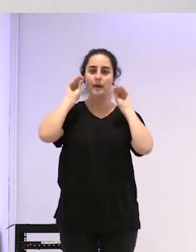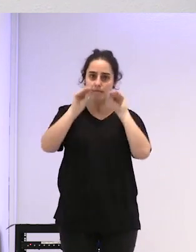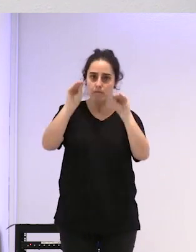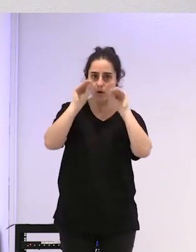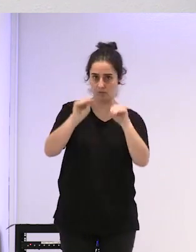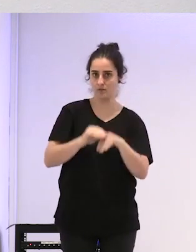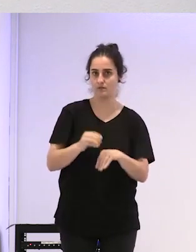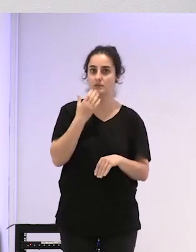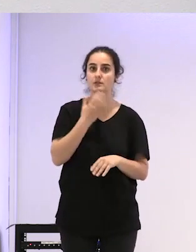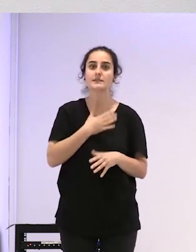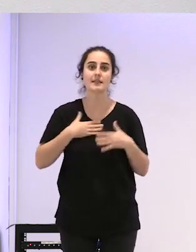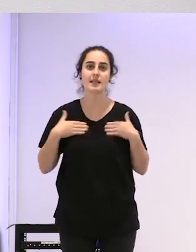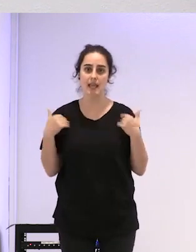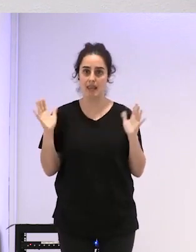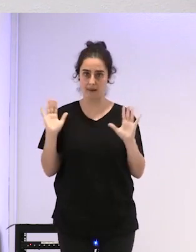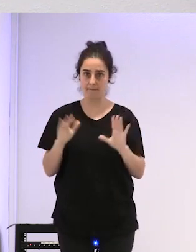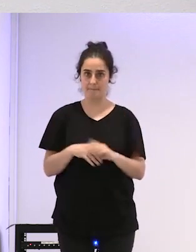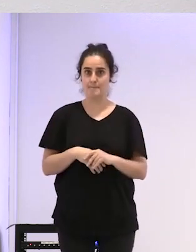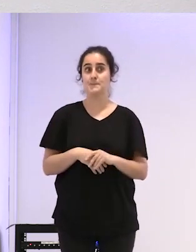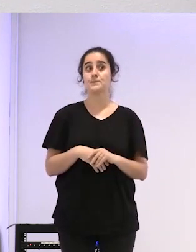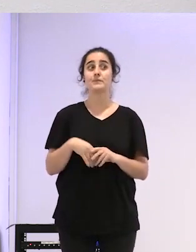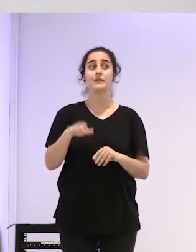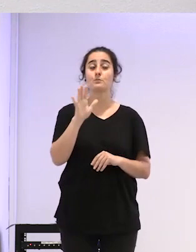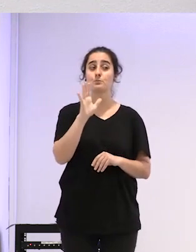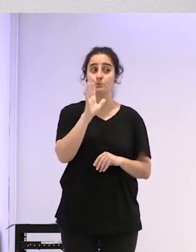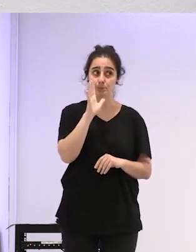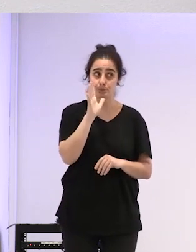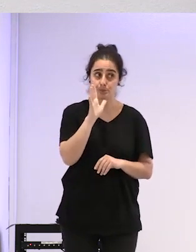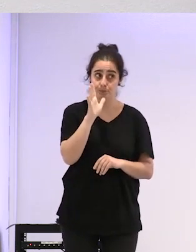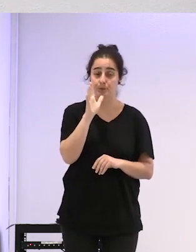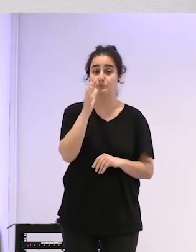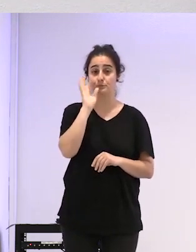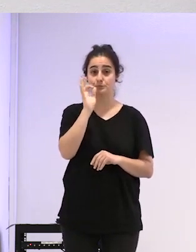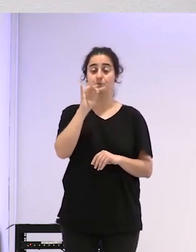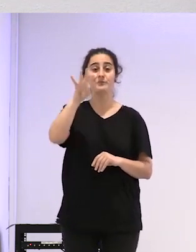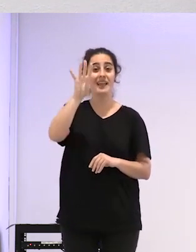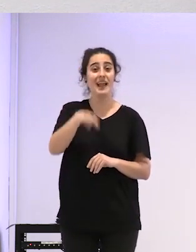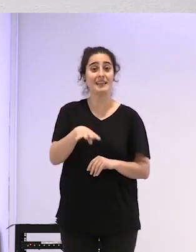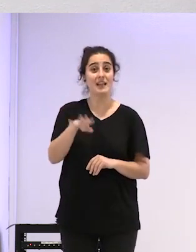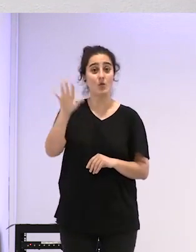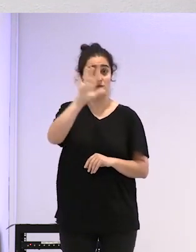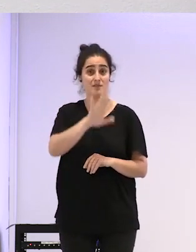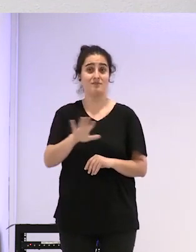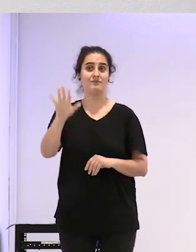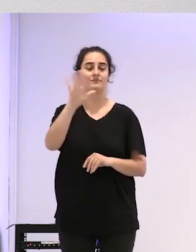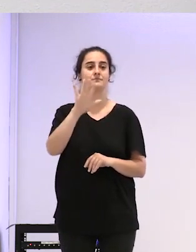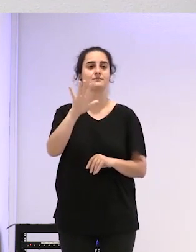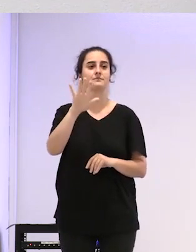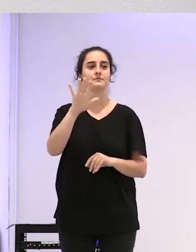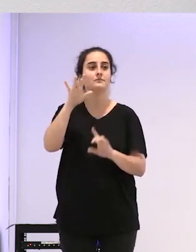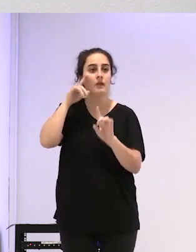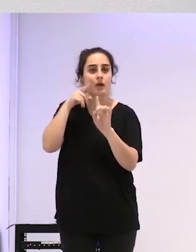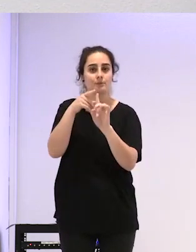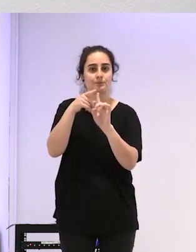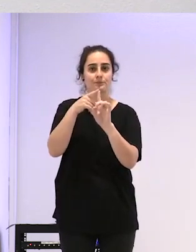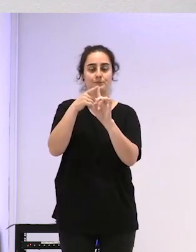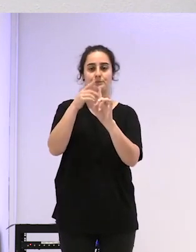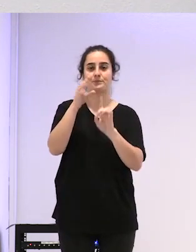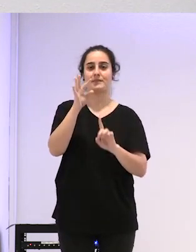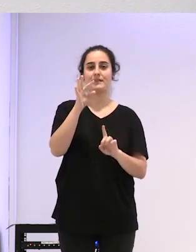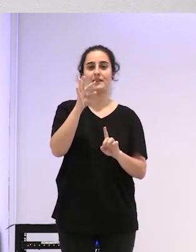quieren porque sí que es verdad que en Cataluña fue muy importante para la solidificación del